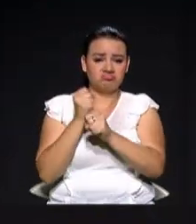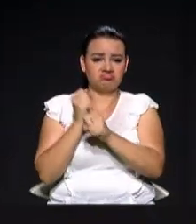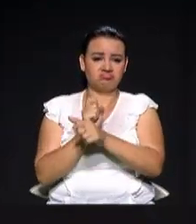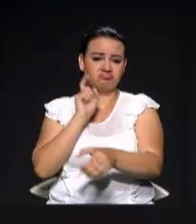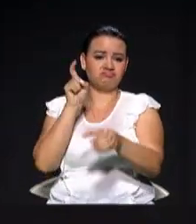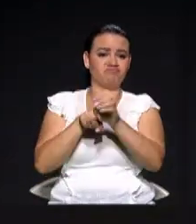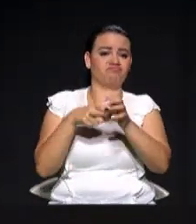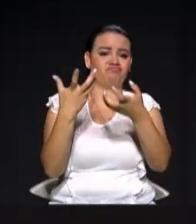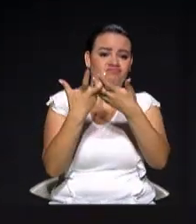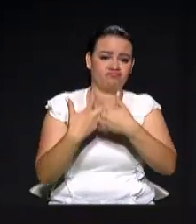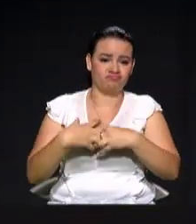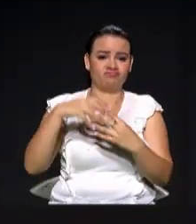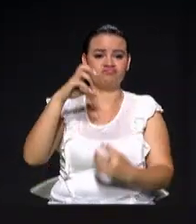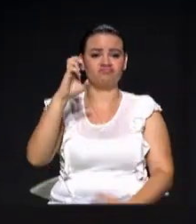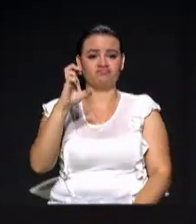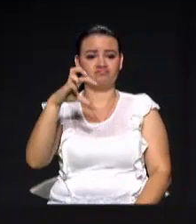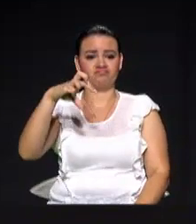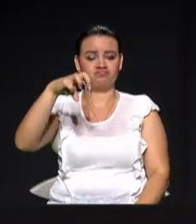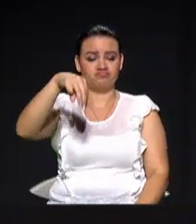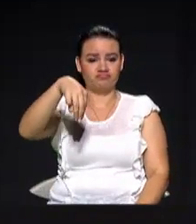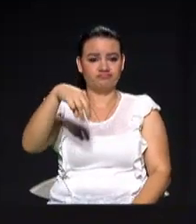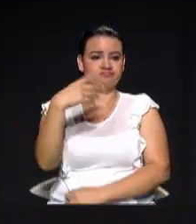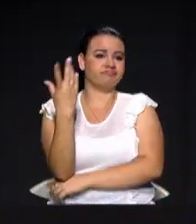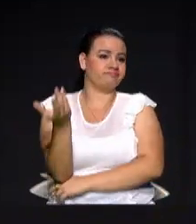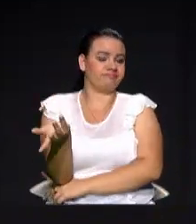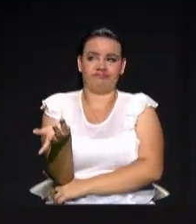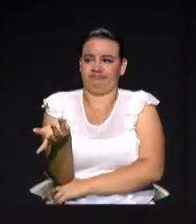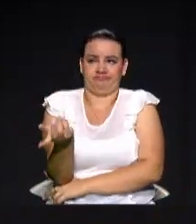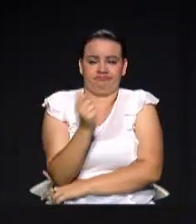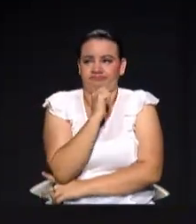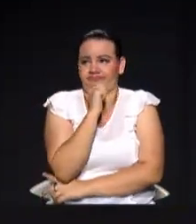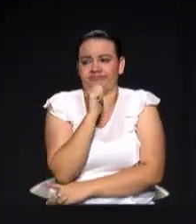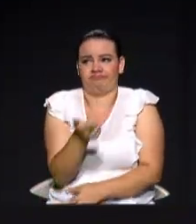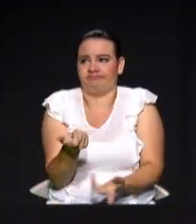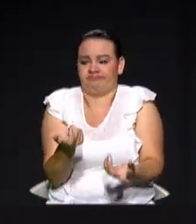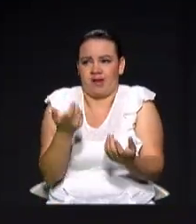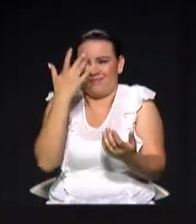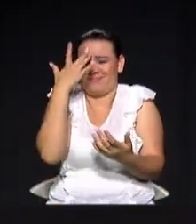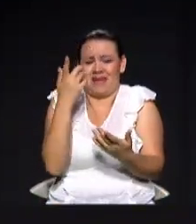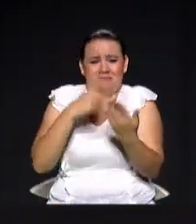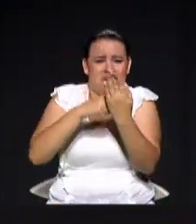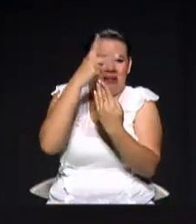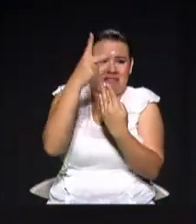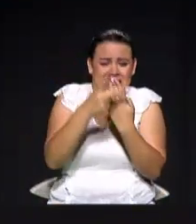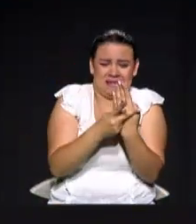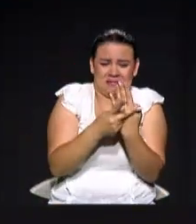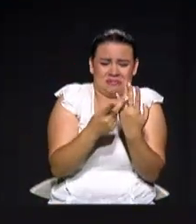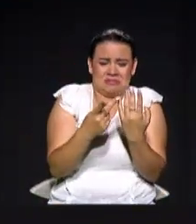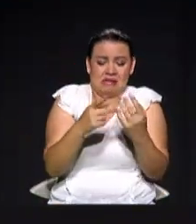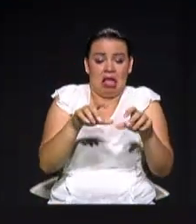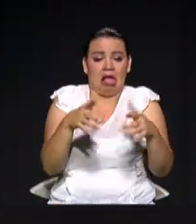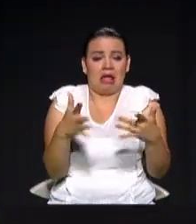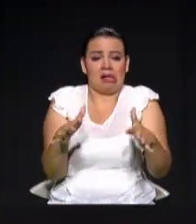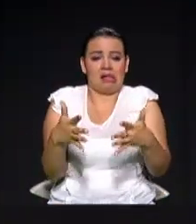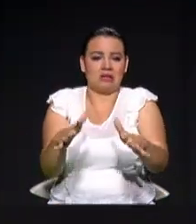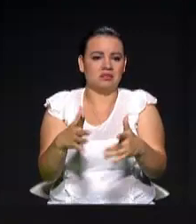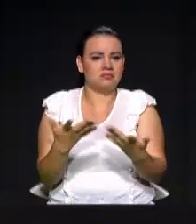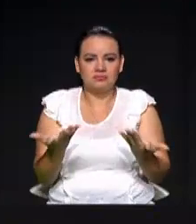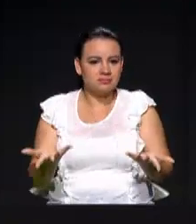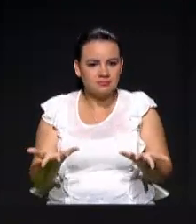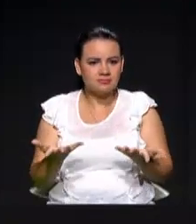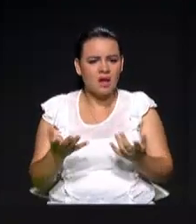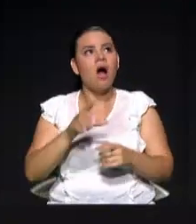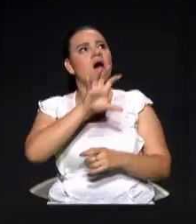tan pésimos y tan mal hechos, teniendo países internacionales que pueden hacer cosas